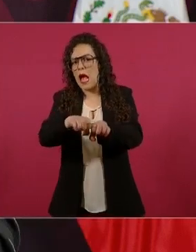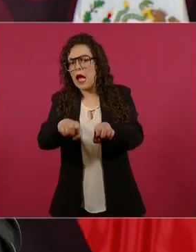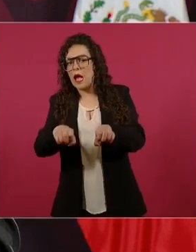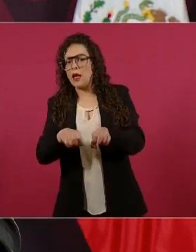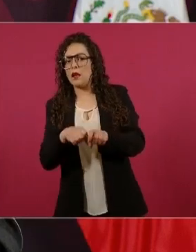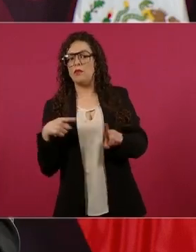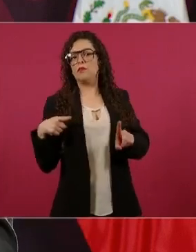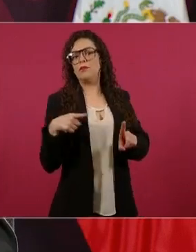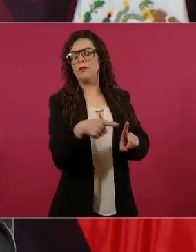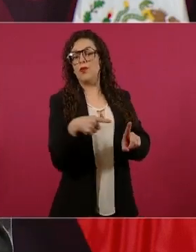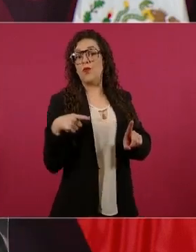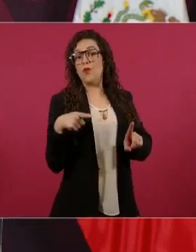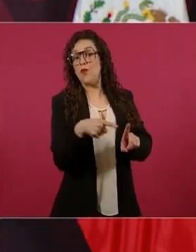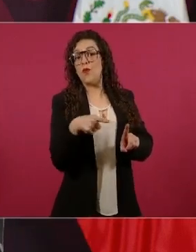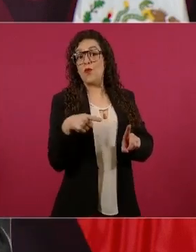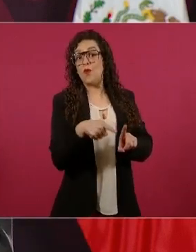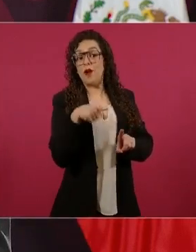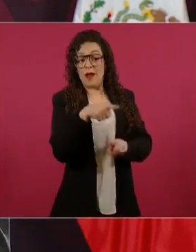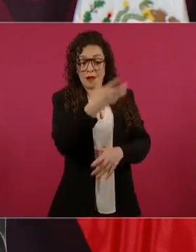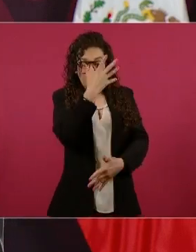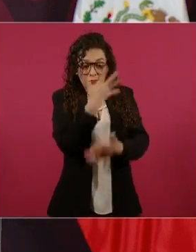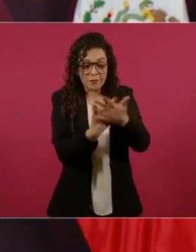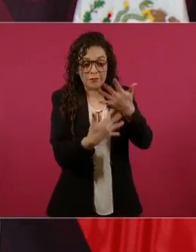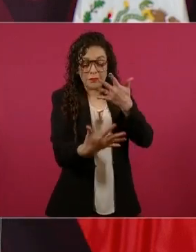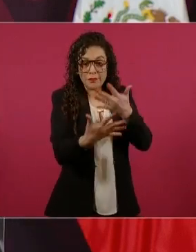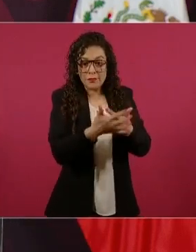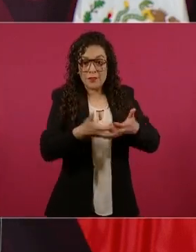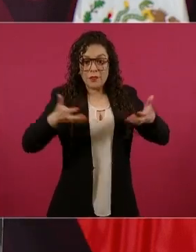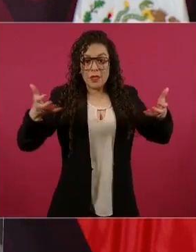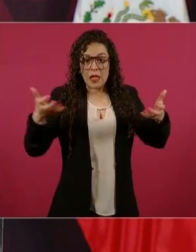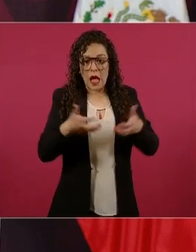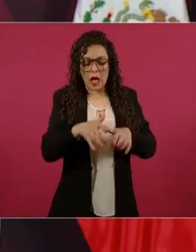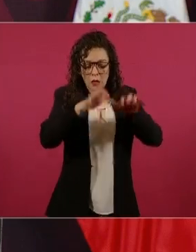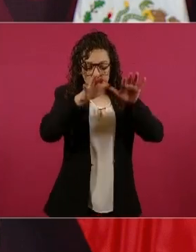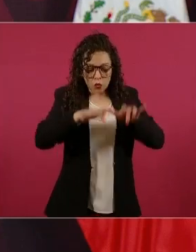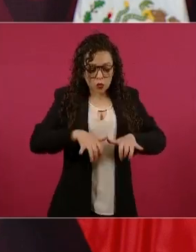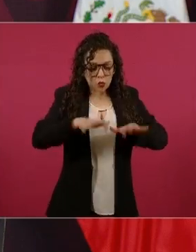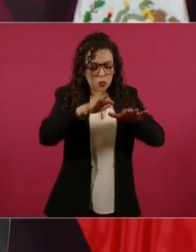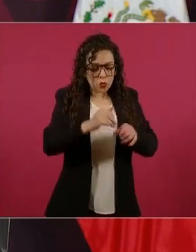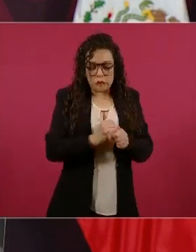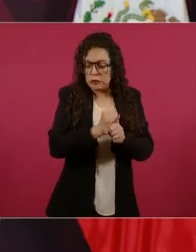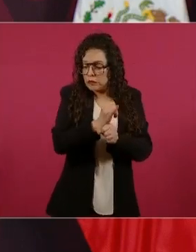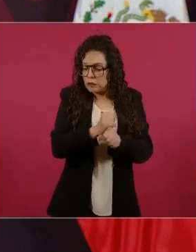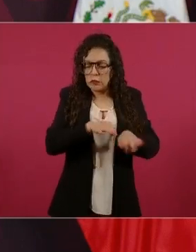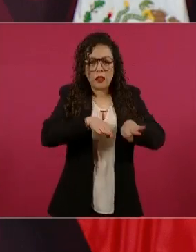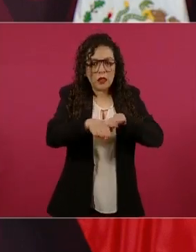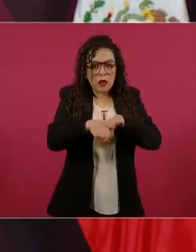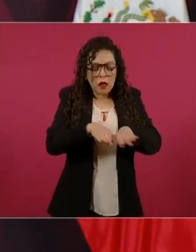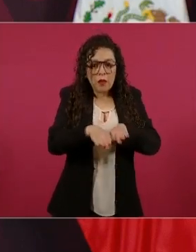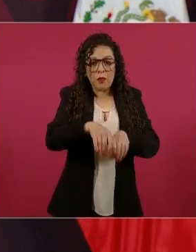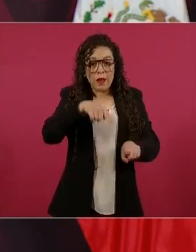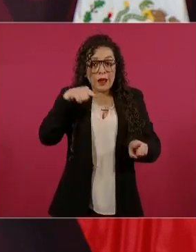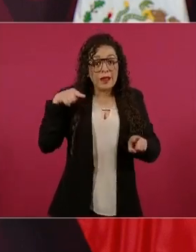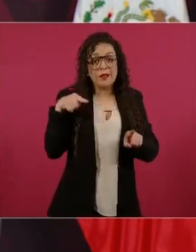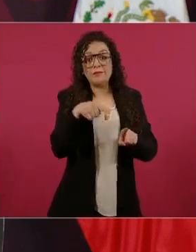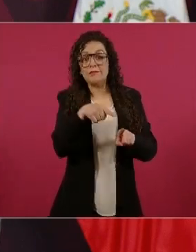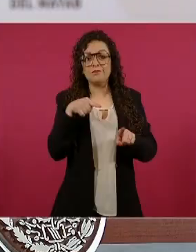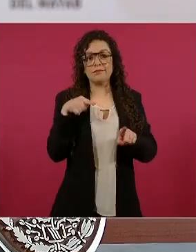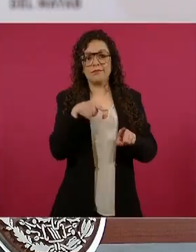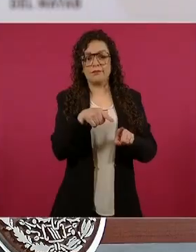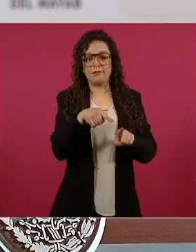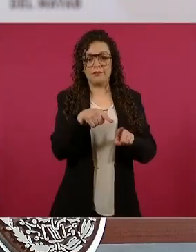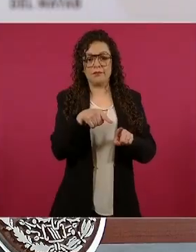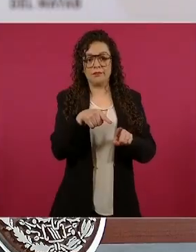de resolución en los casos? No hay